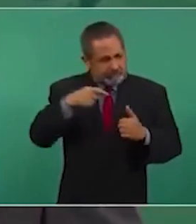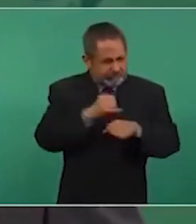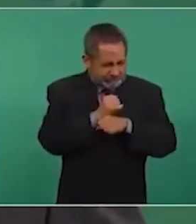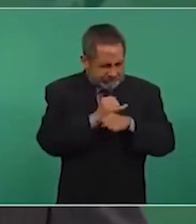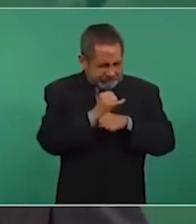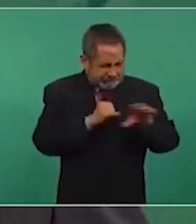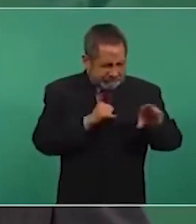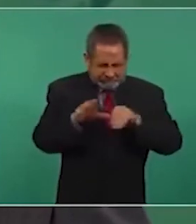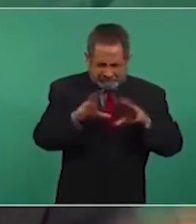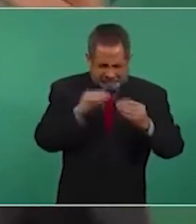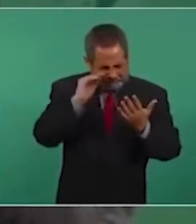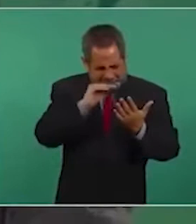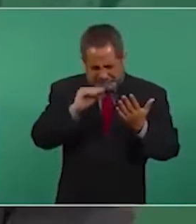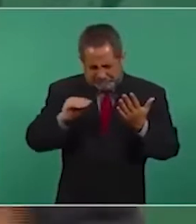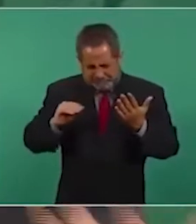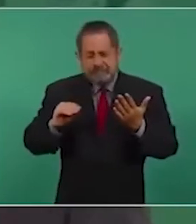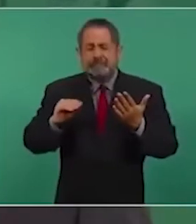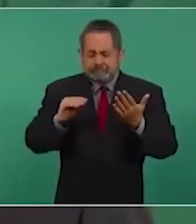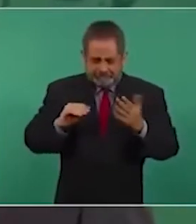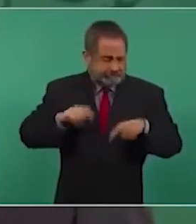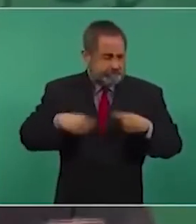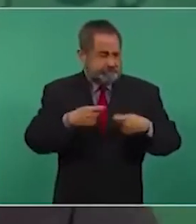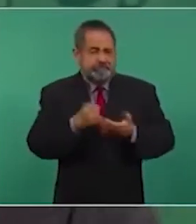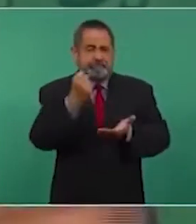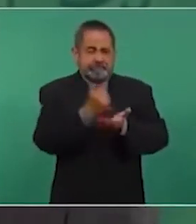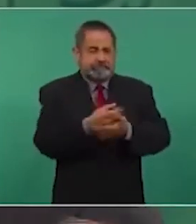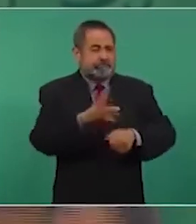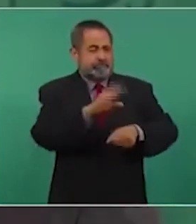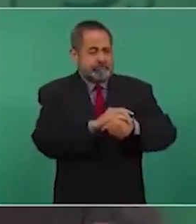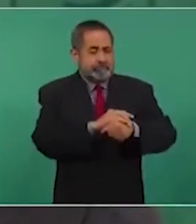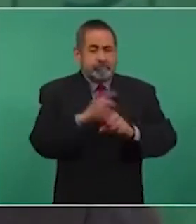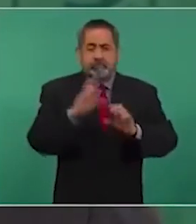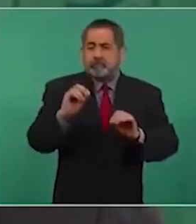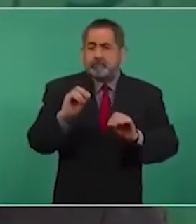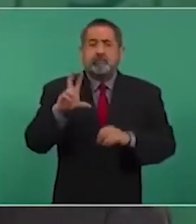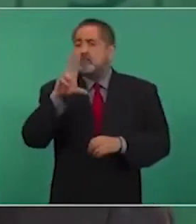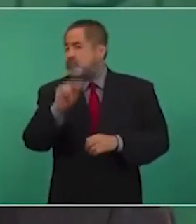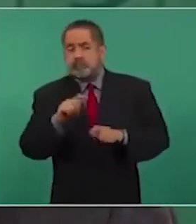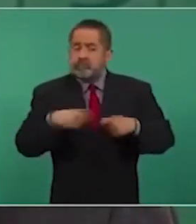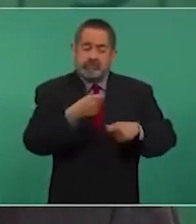para otorgar el registro o no otorgarlo?